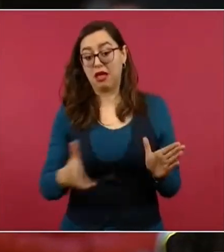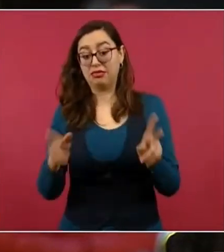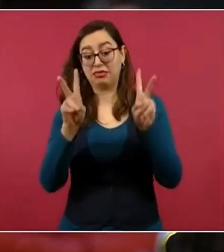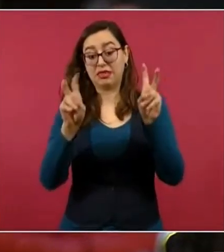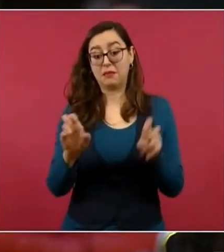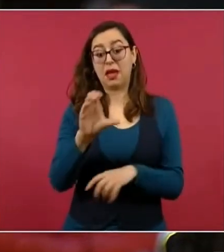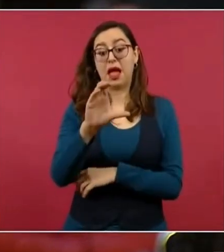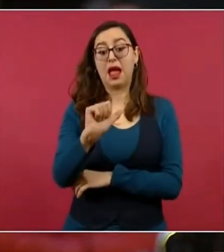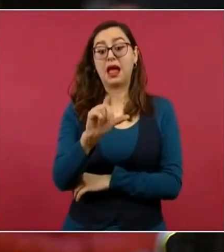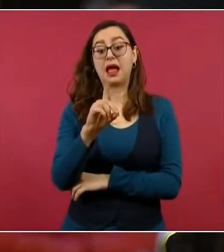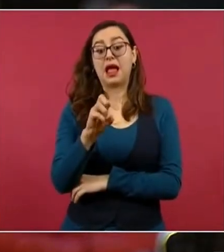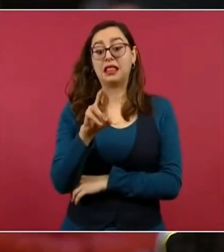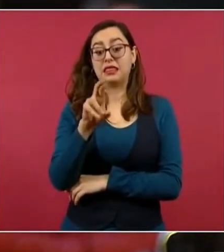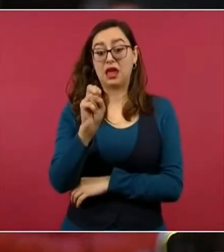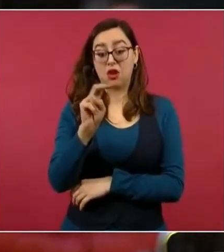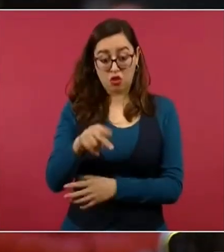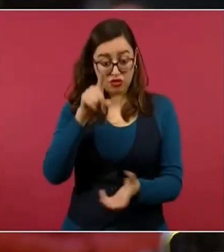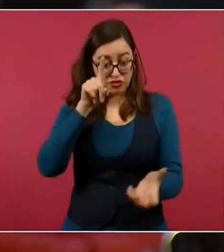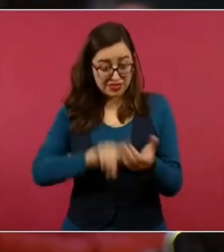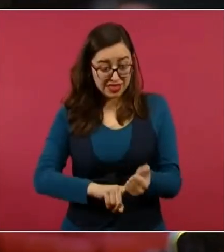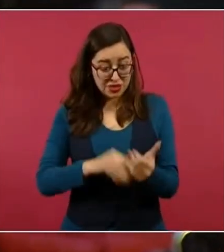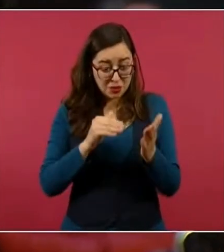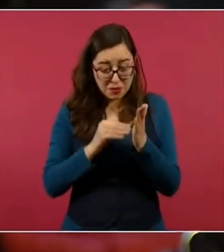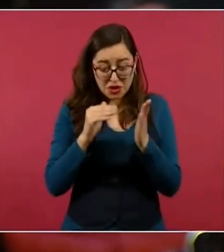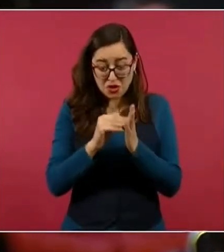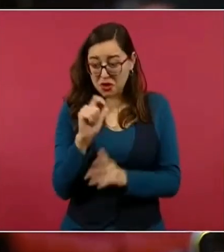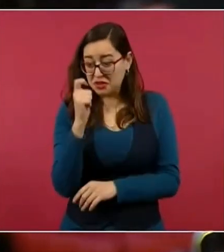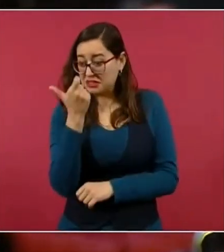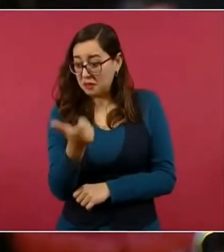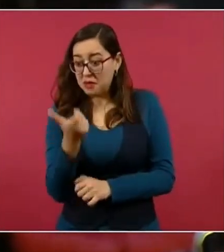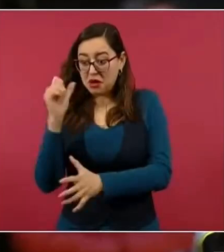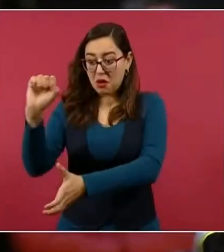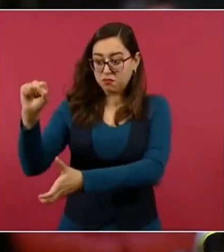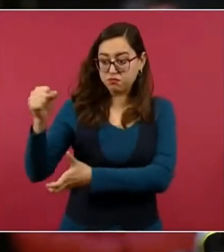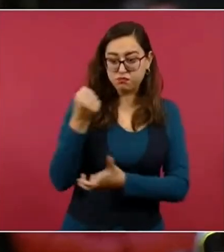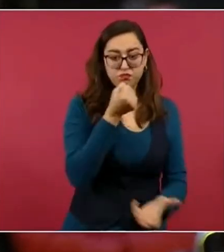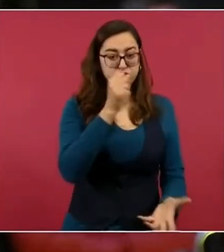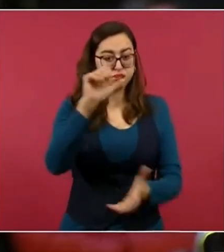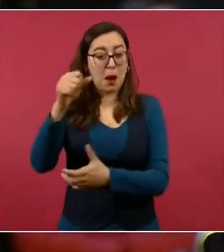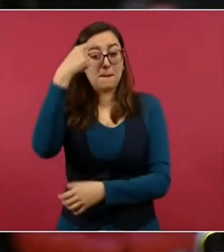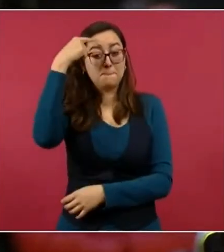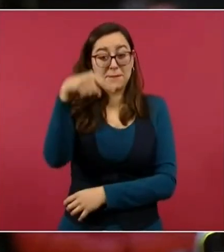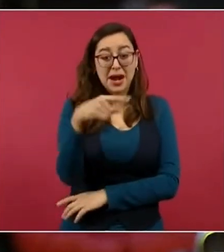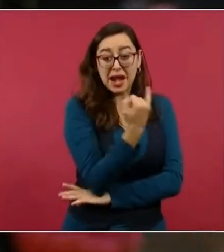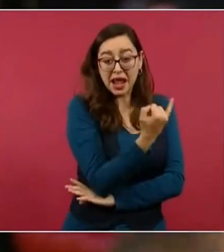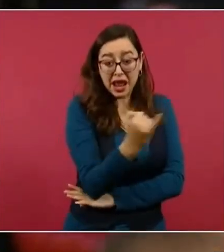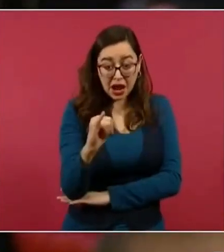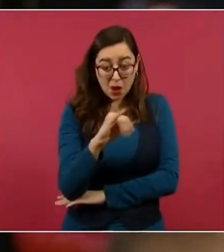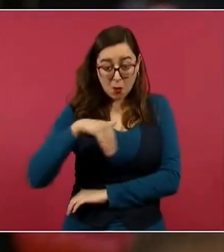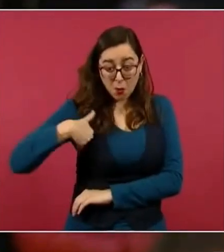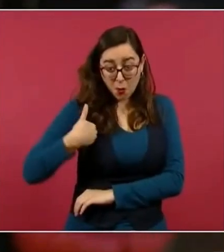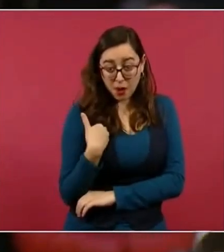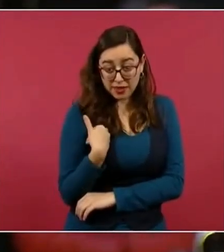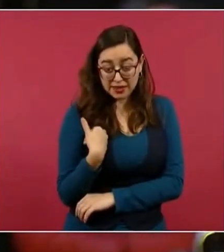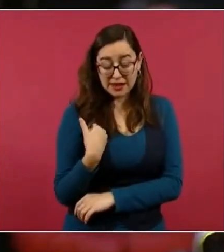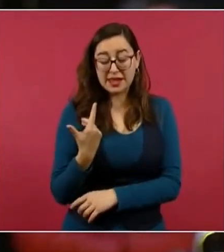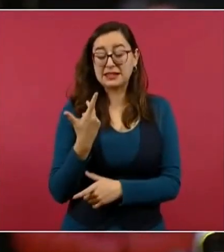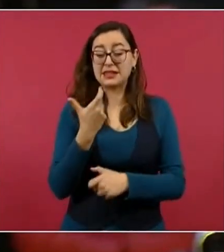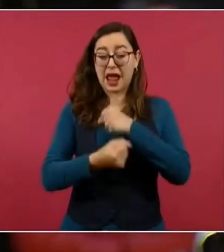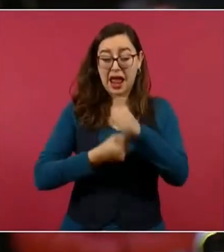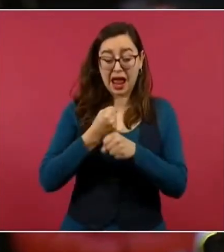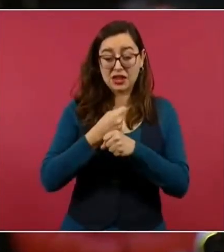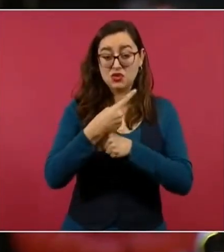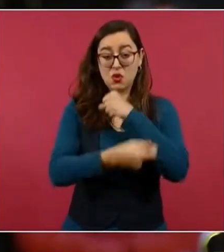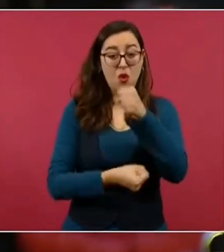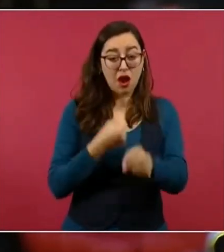y con los cuales se movían miles de millones de pesos fuera del presupuesto que cada año aprobaba la Cámara de Diputados.